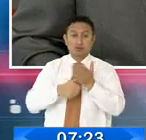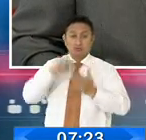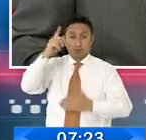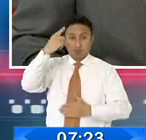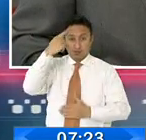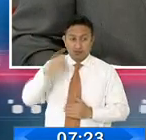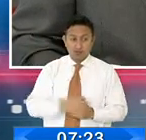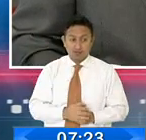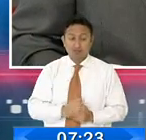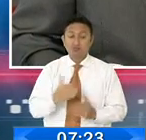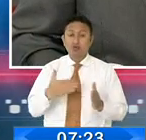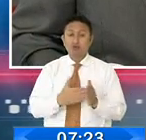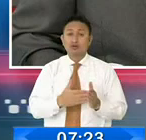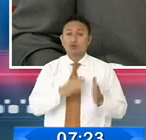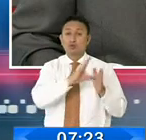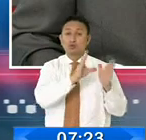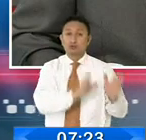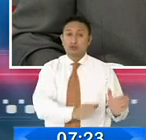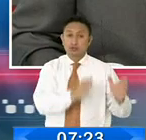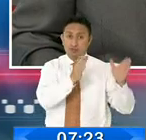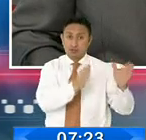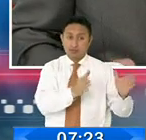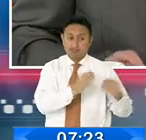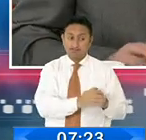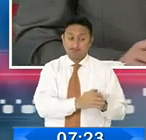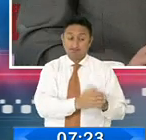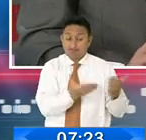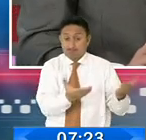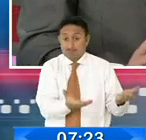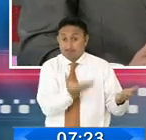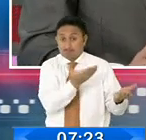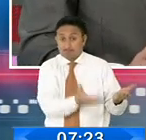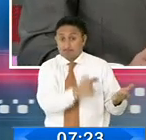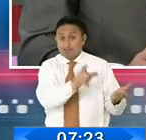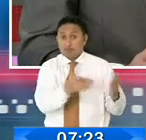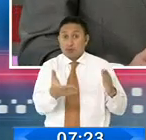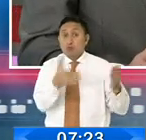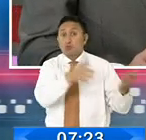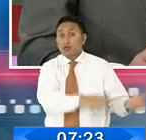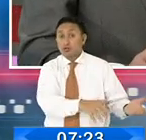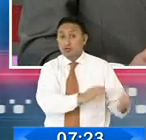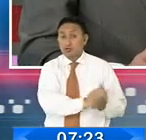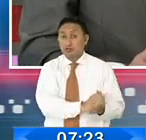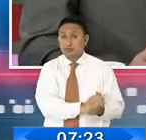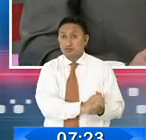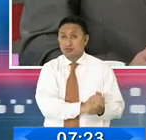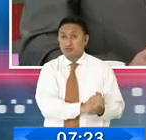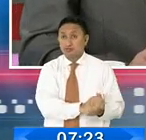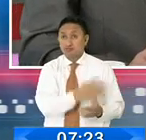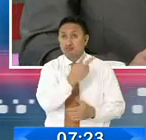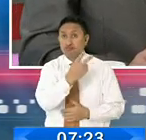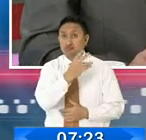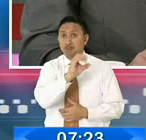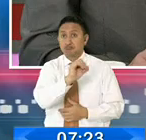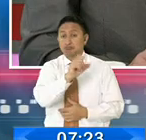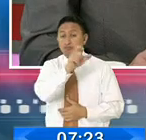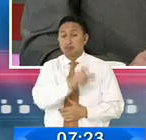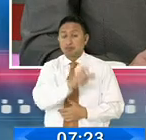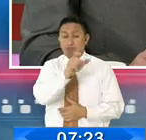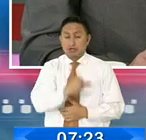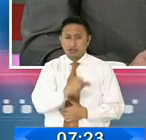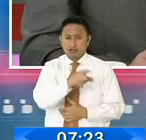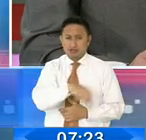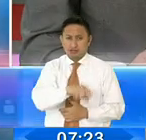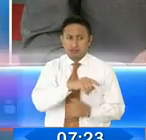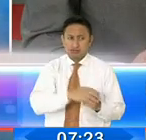contra la ciudadanía. El resultado son los muertos, son una veintena de personas que